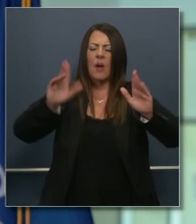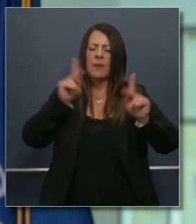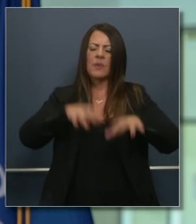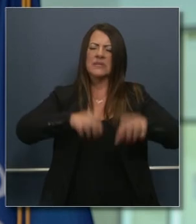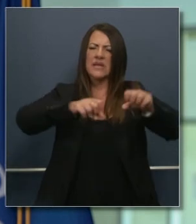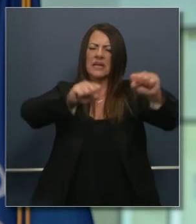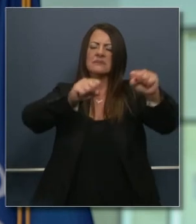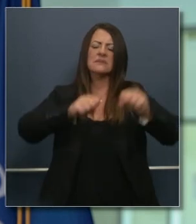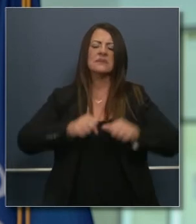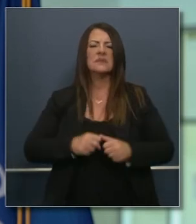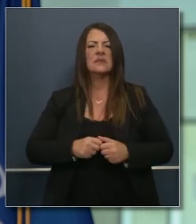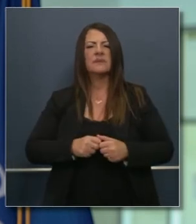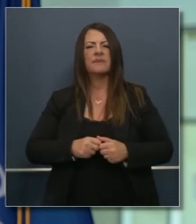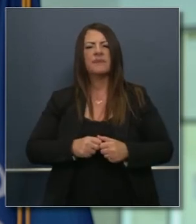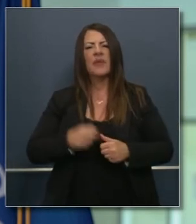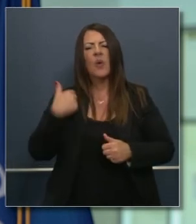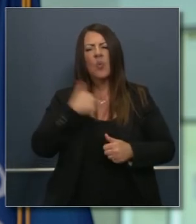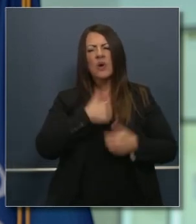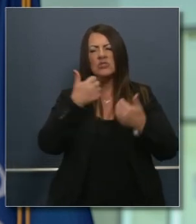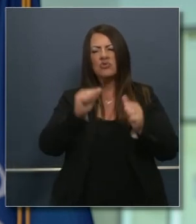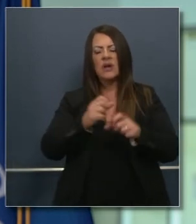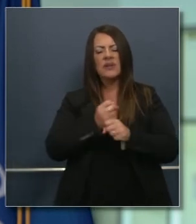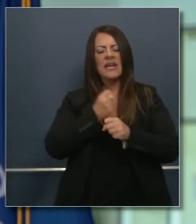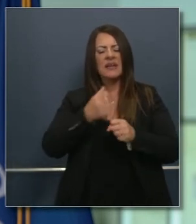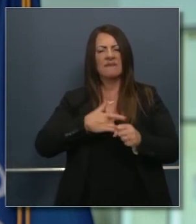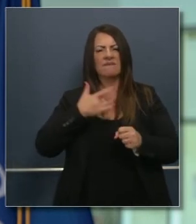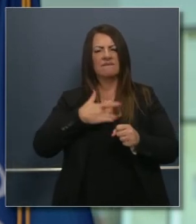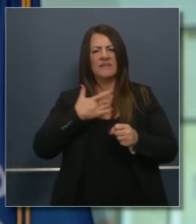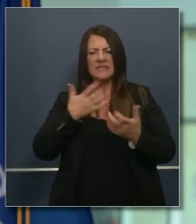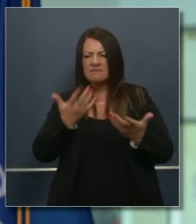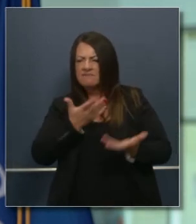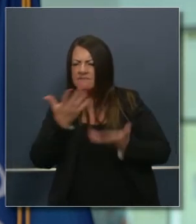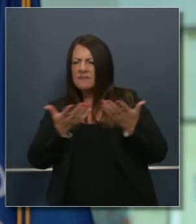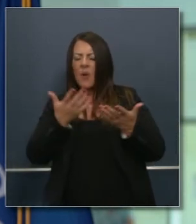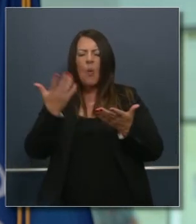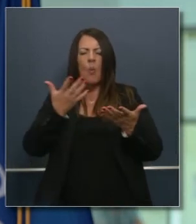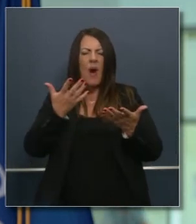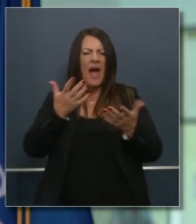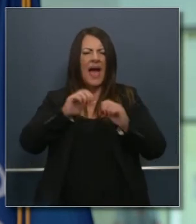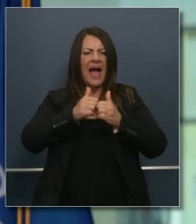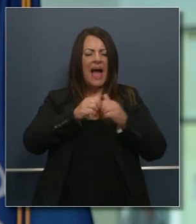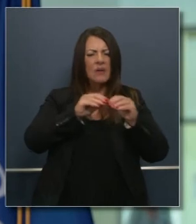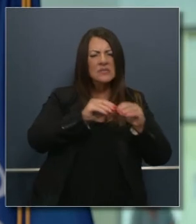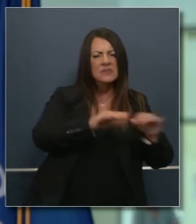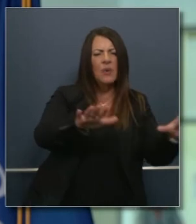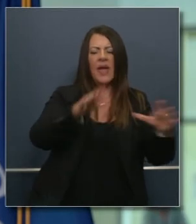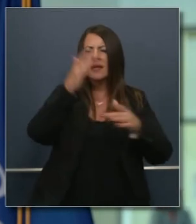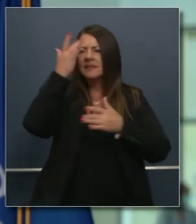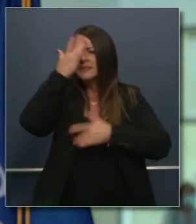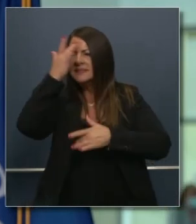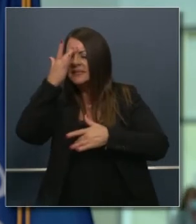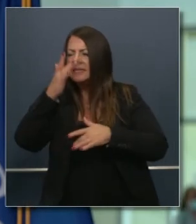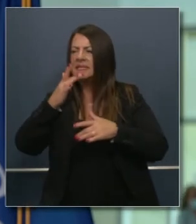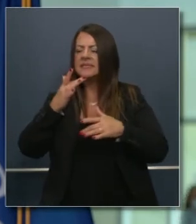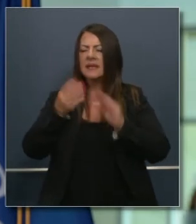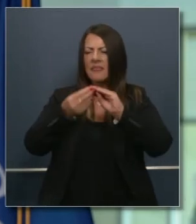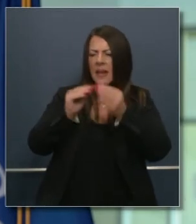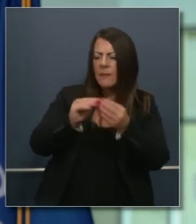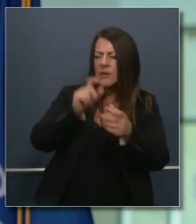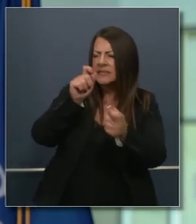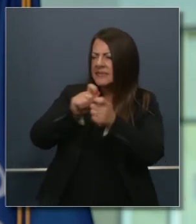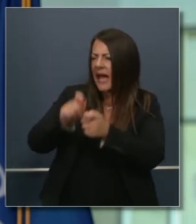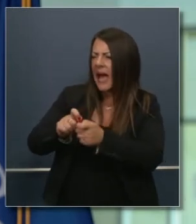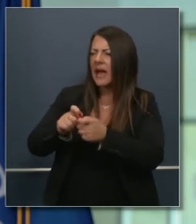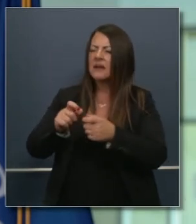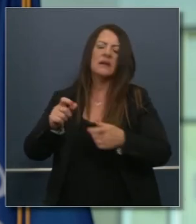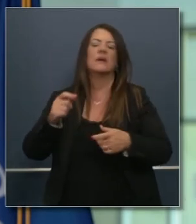espera de nosotros con nuestros esfuerzos de ver exactamente cuál es la tasa de transmisión no